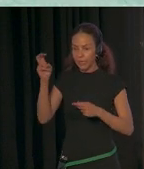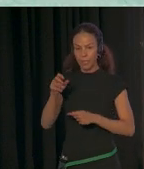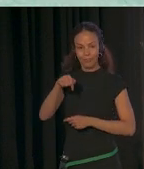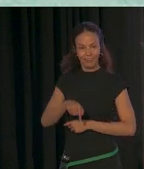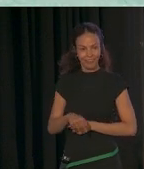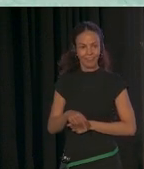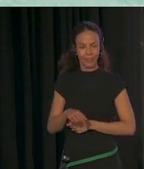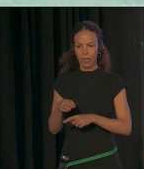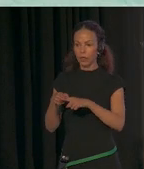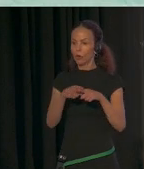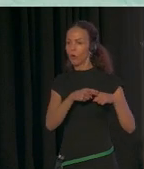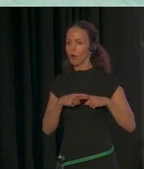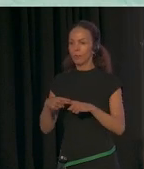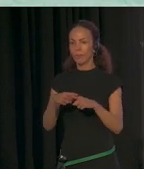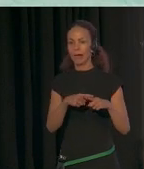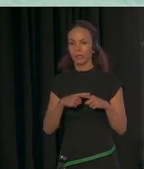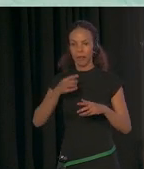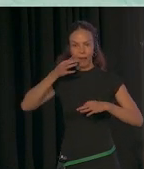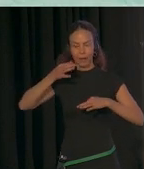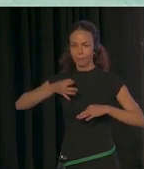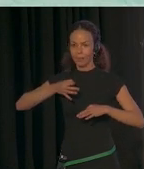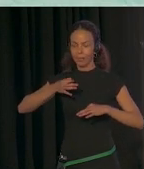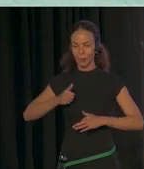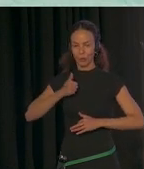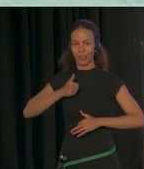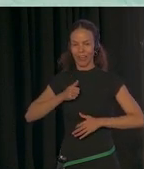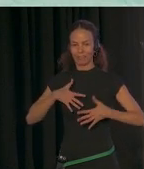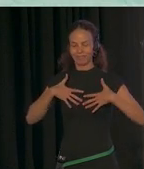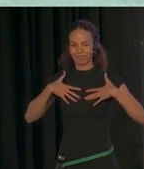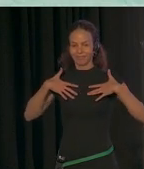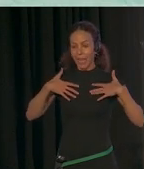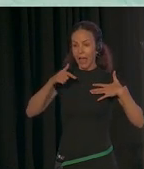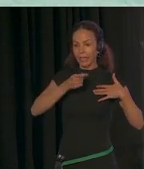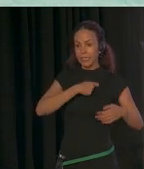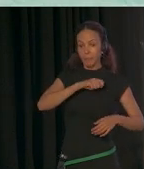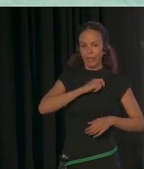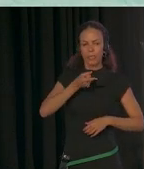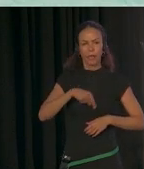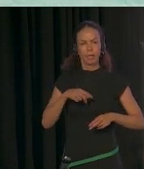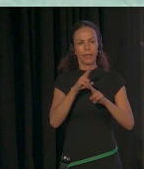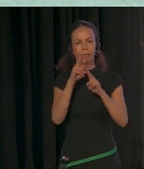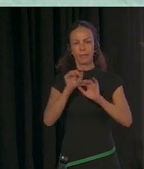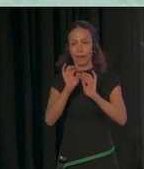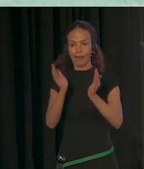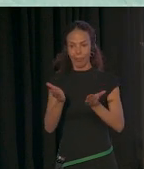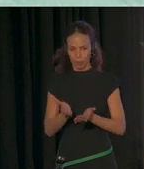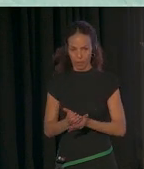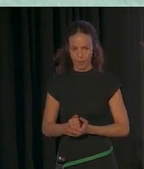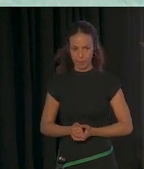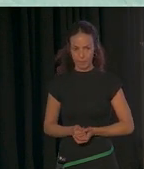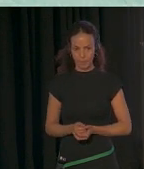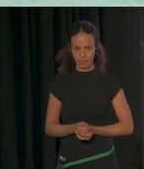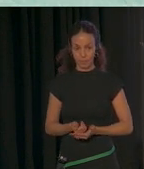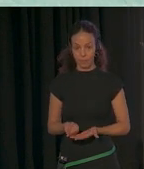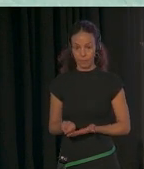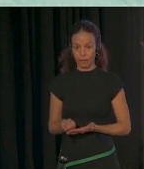compartir lo que es realmente una ocasión muy emocionante tanto en España como a nivel internacional. Es un momento